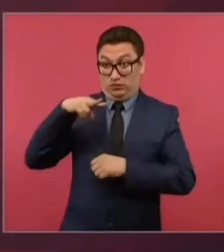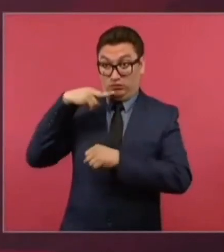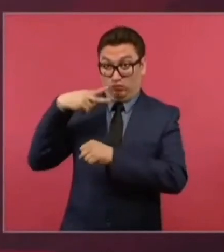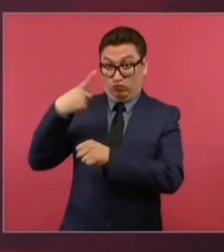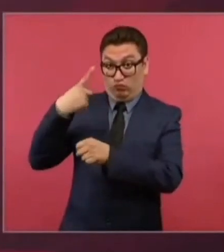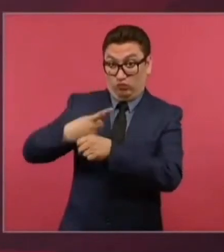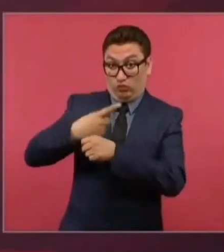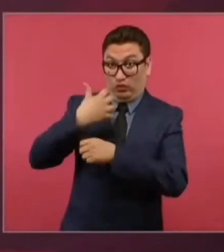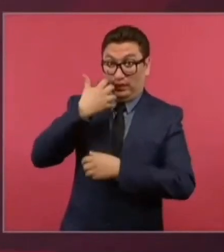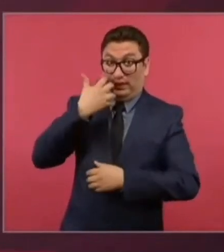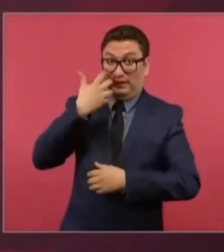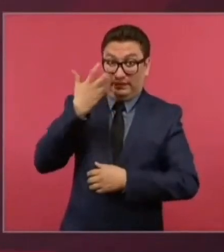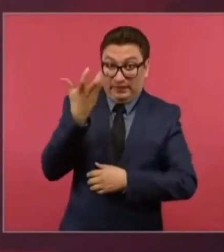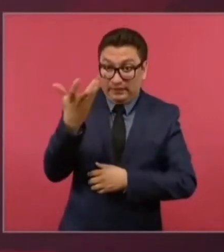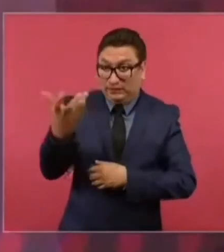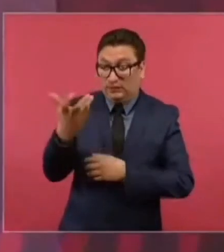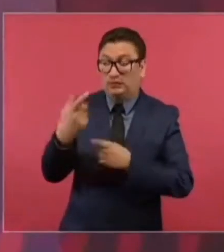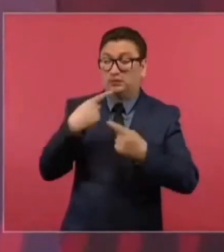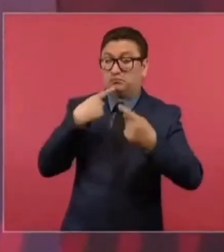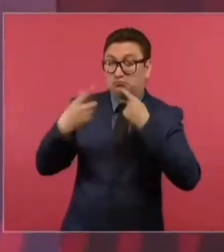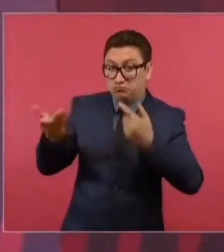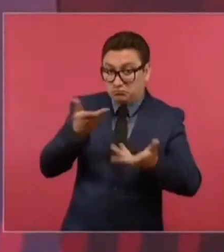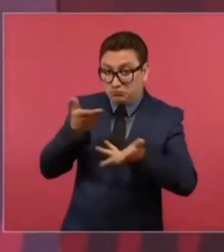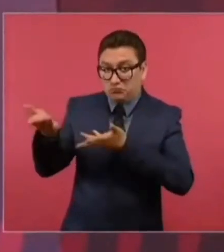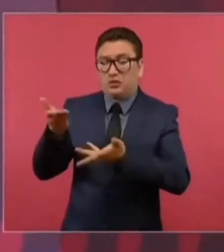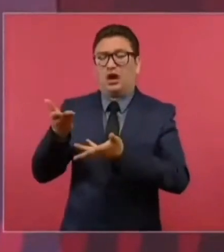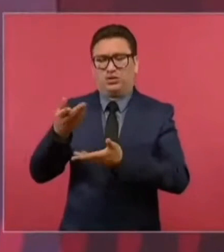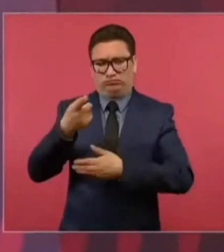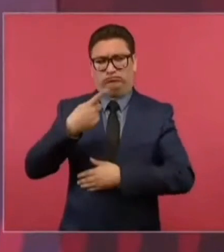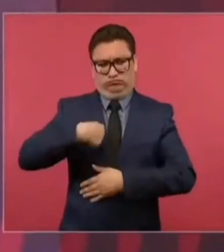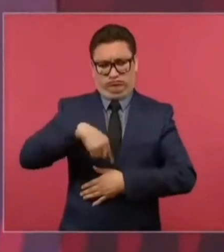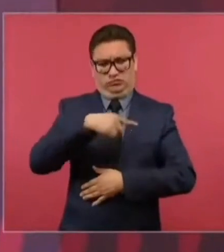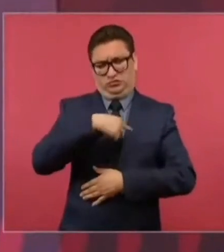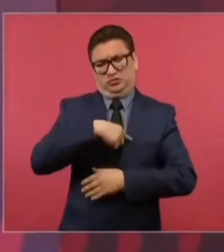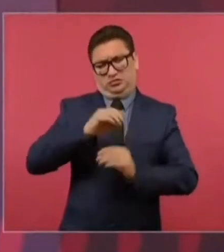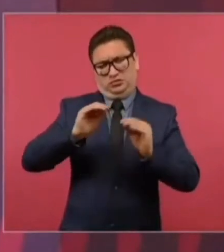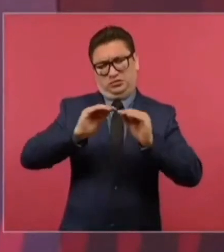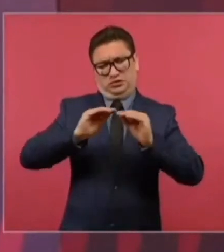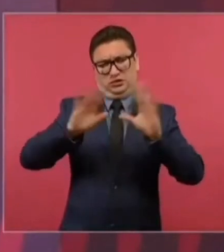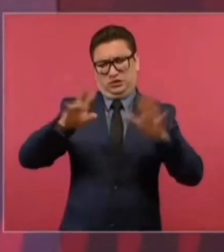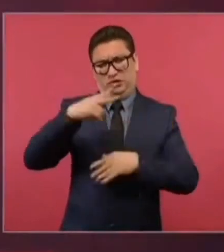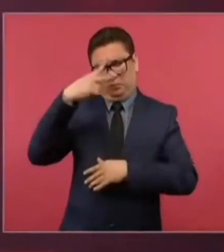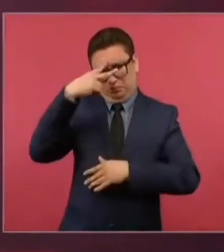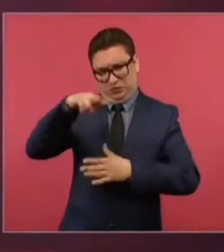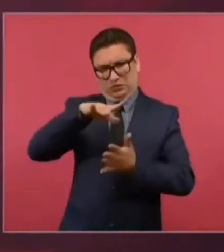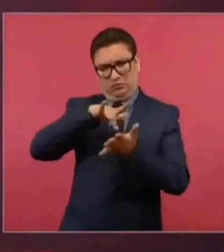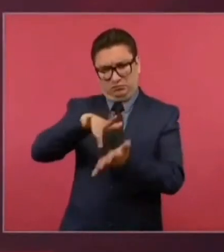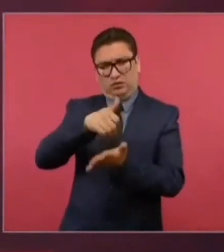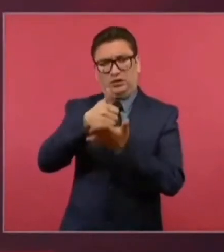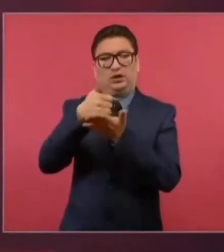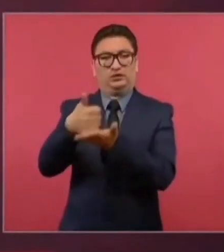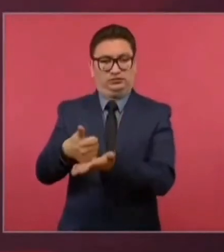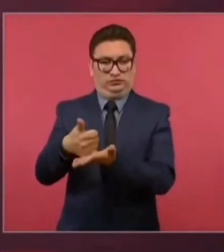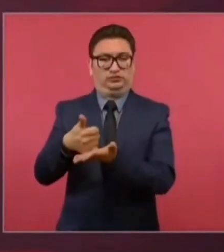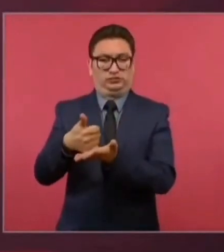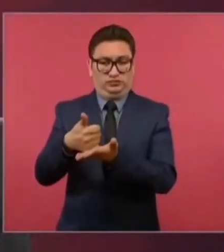para buscar acercamientos, nosotros desde luego que contribuimos, ayudamos,